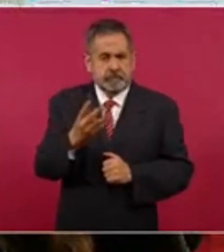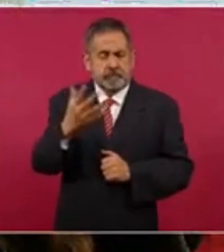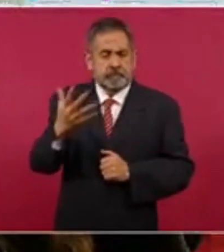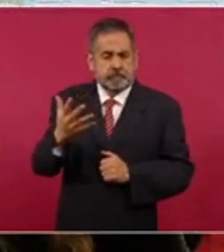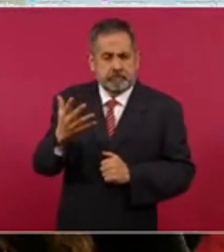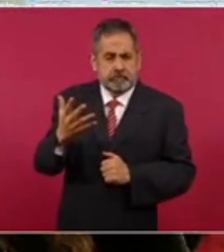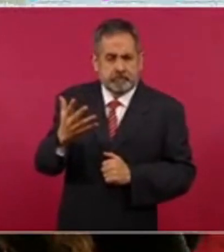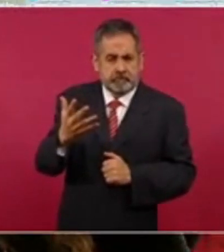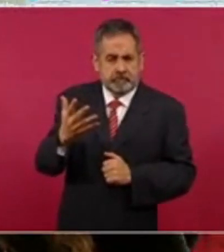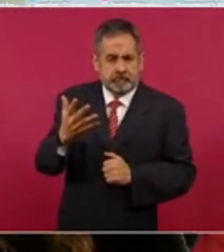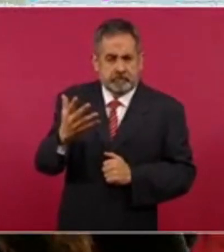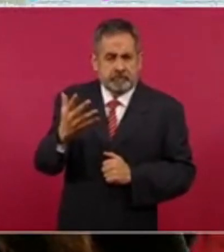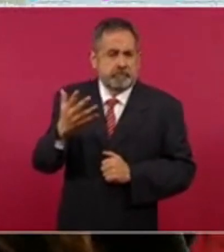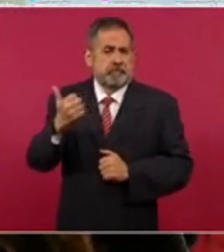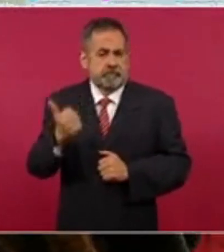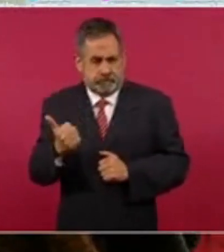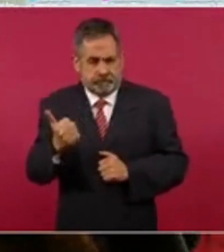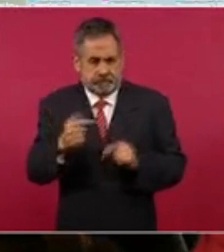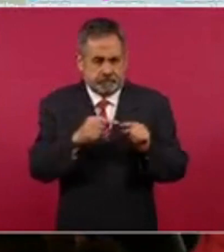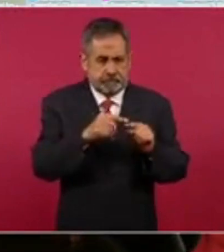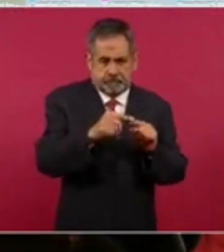cinco y seis.